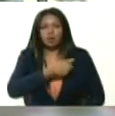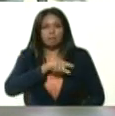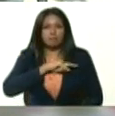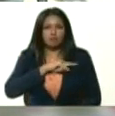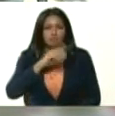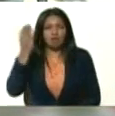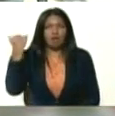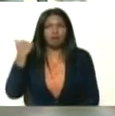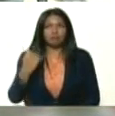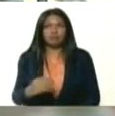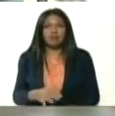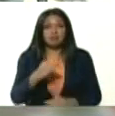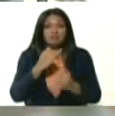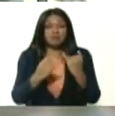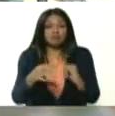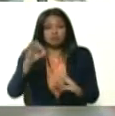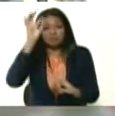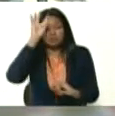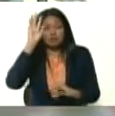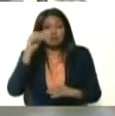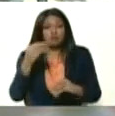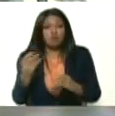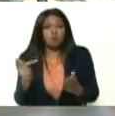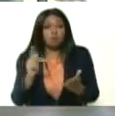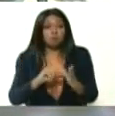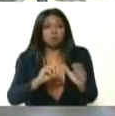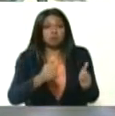Y al final no se supo cómo llegó ni cómo se fue.